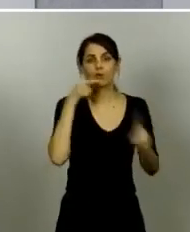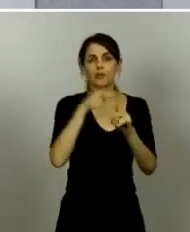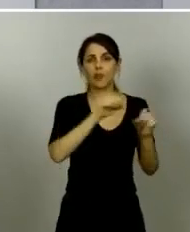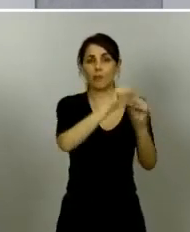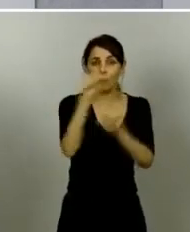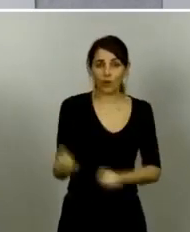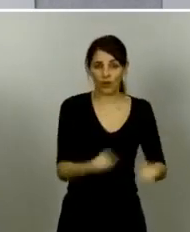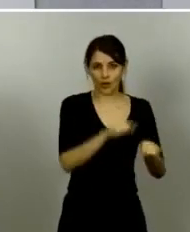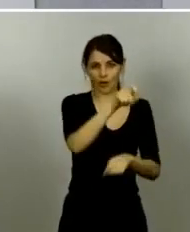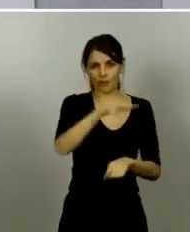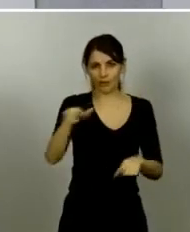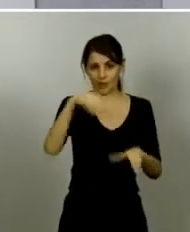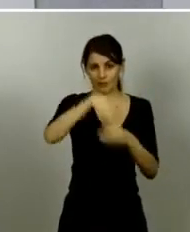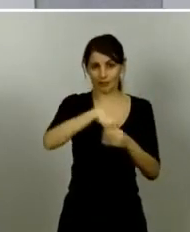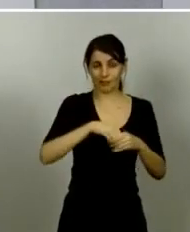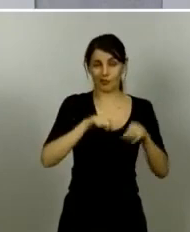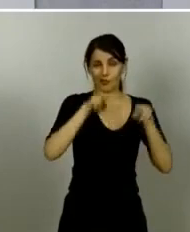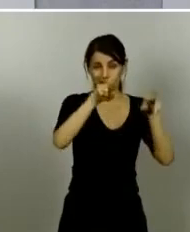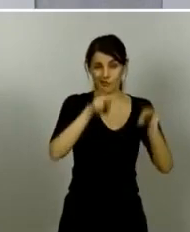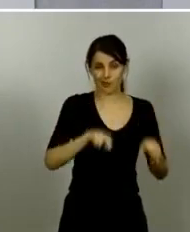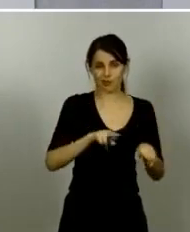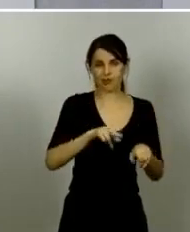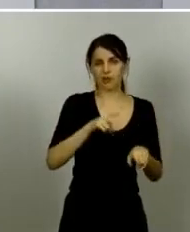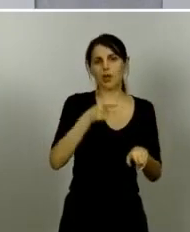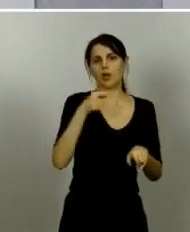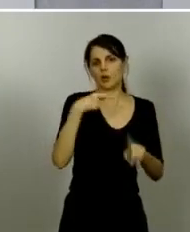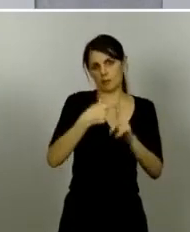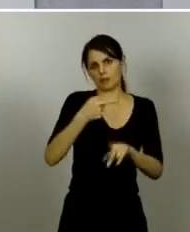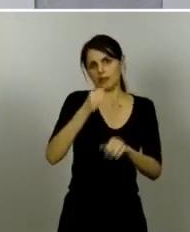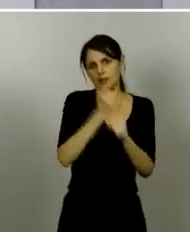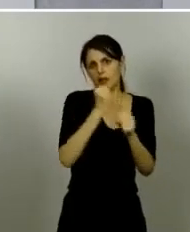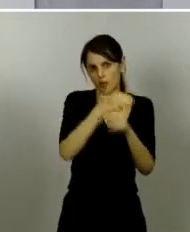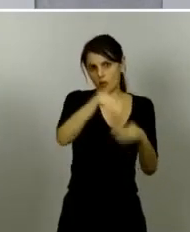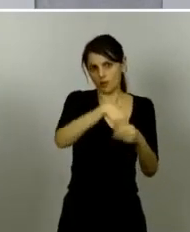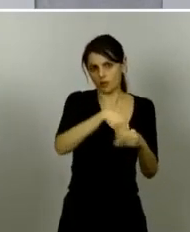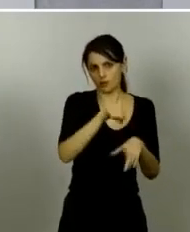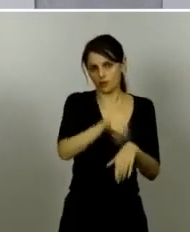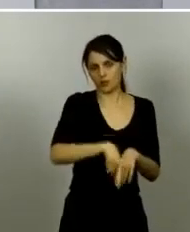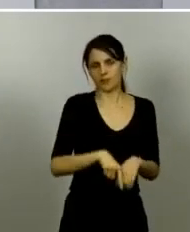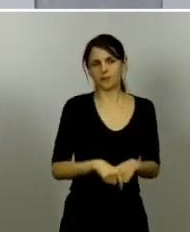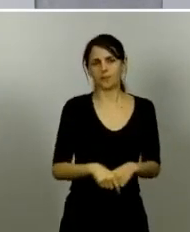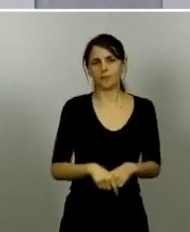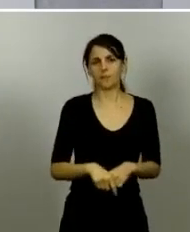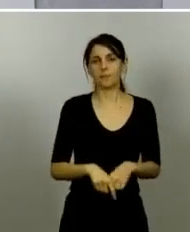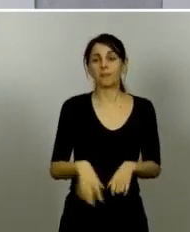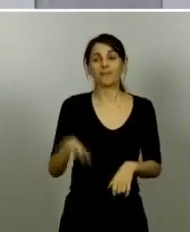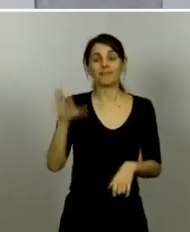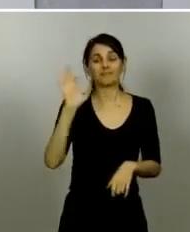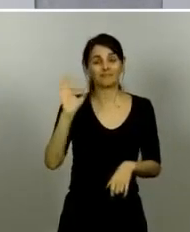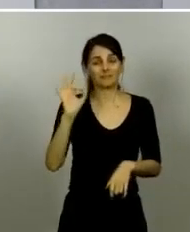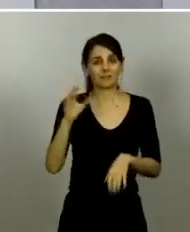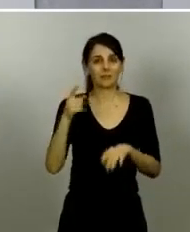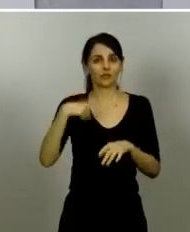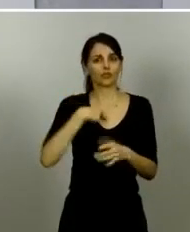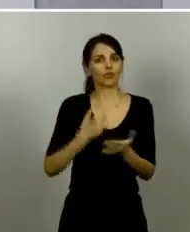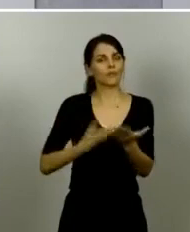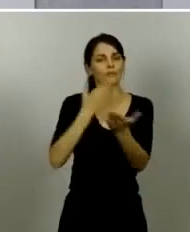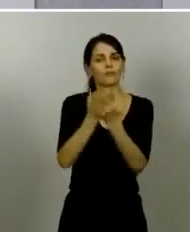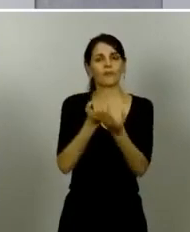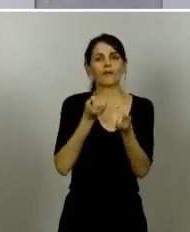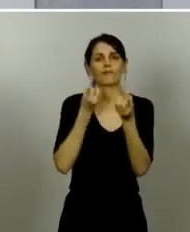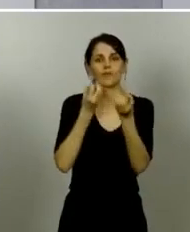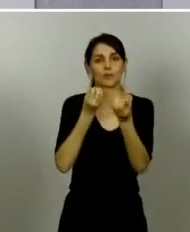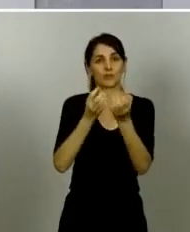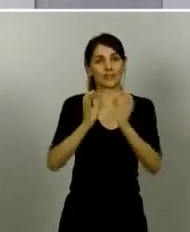evidentemente a los trabajadores que les daban ocupación es verdad que nosotros hemos pedido información específica a las comunidades autónomas hemos pedido ampliación de esta información